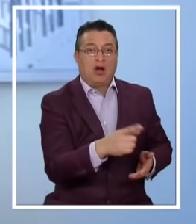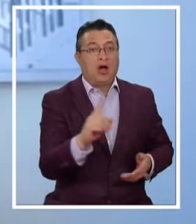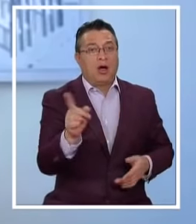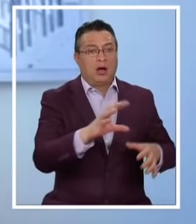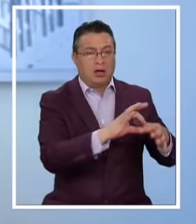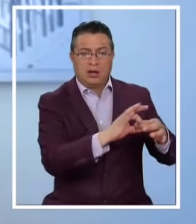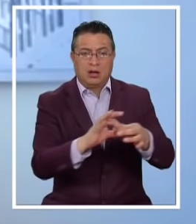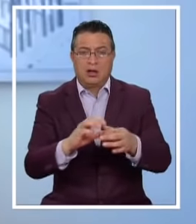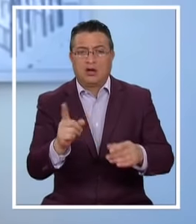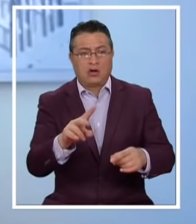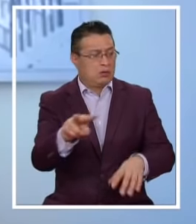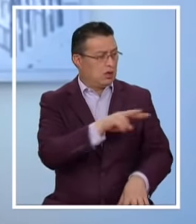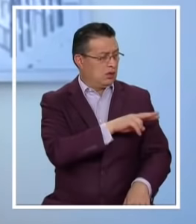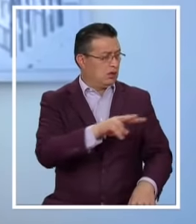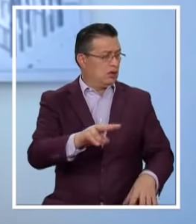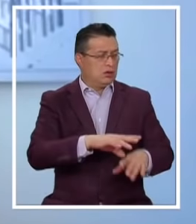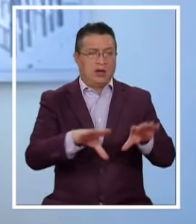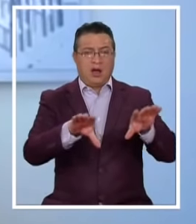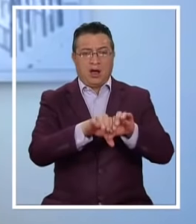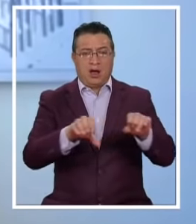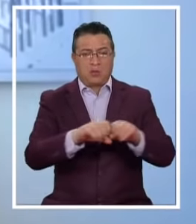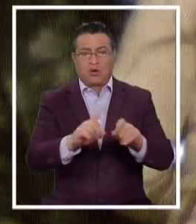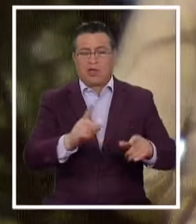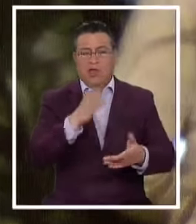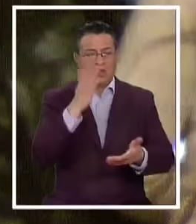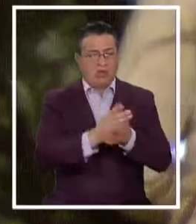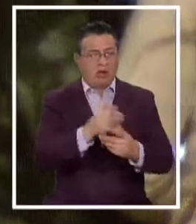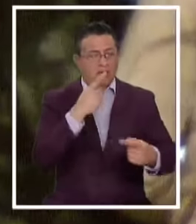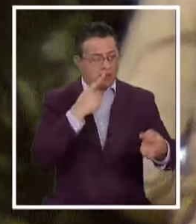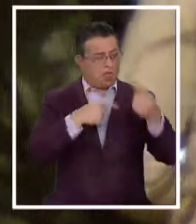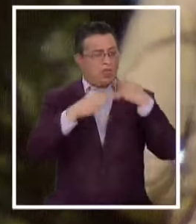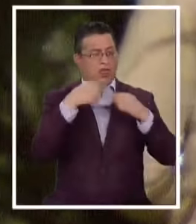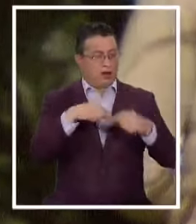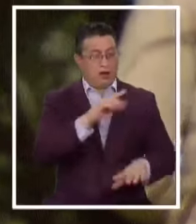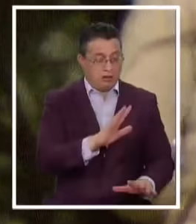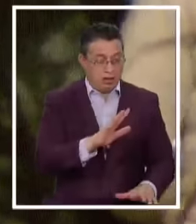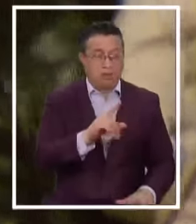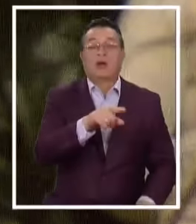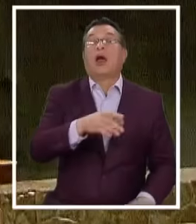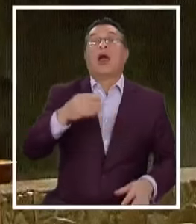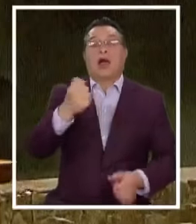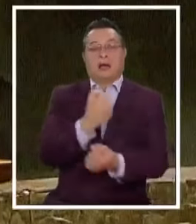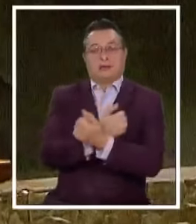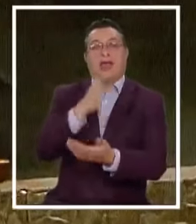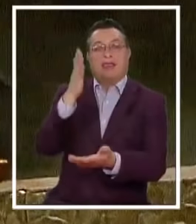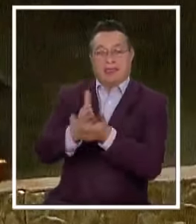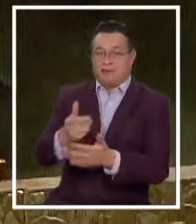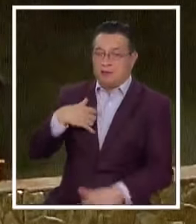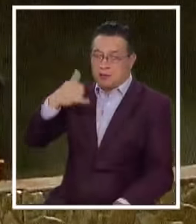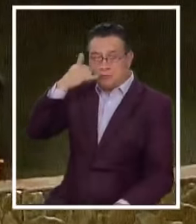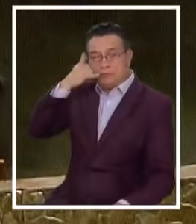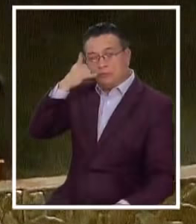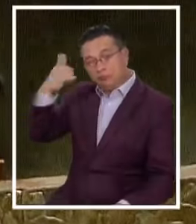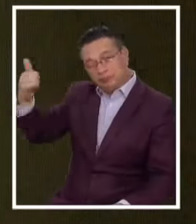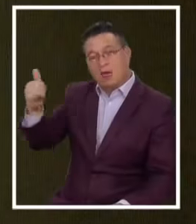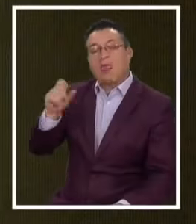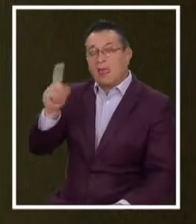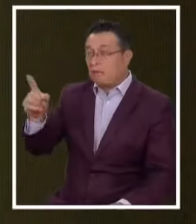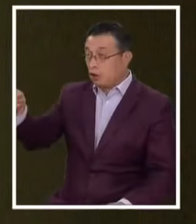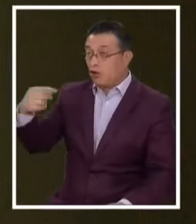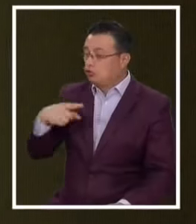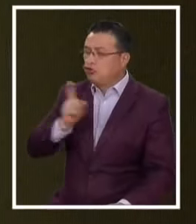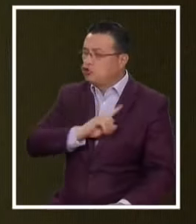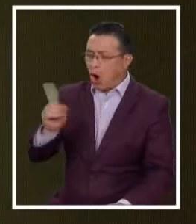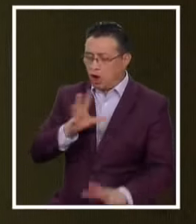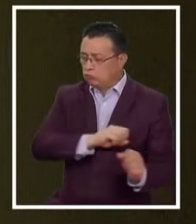mejor Las mismas partes Estaban decidiendo No cumplir la orden Después de turno telefónico Puede perseverar En su instrucción